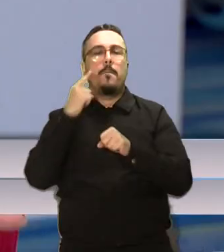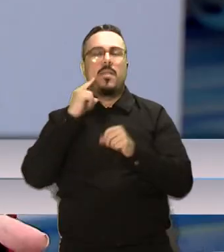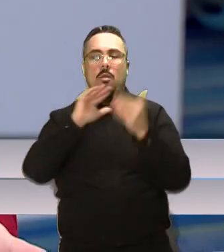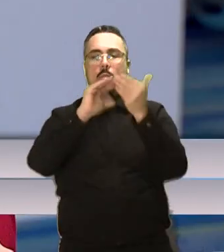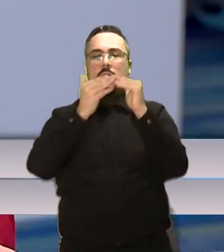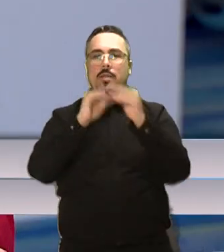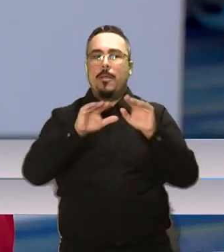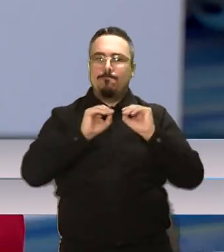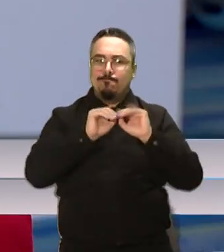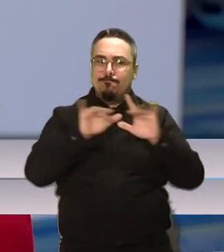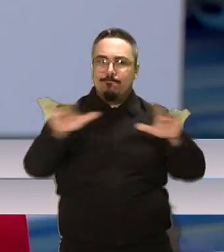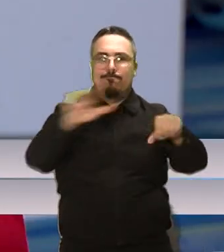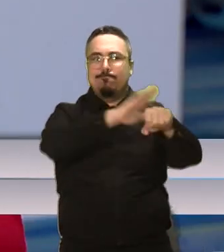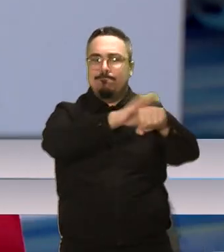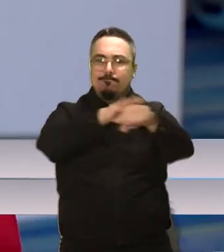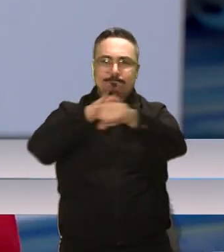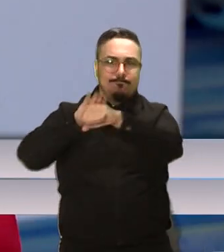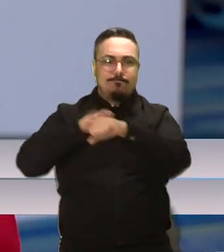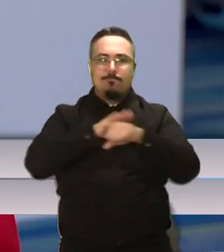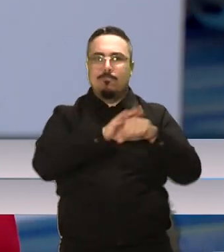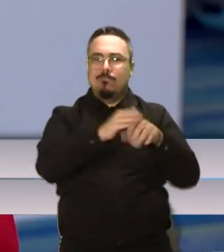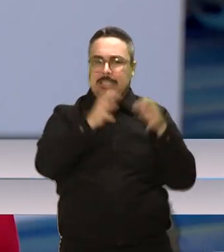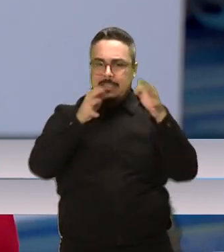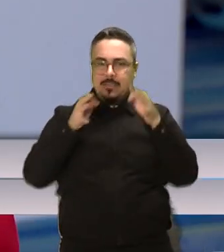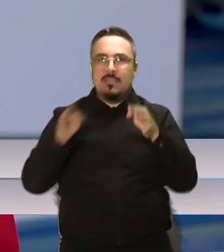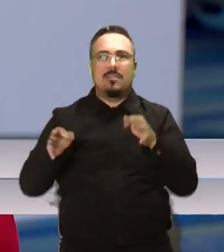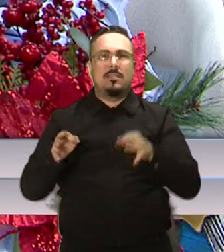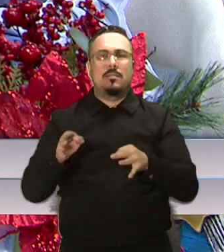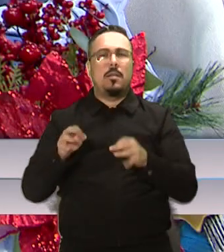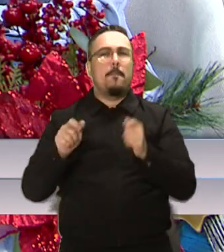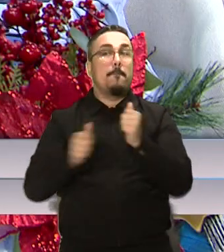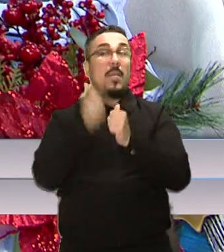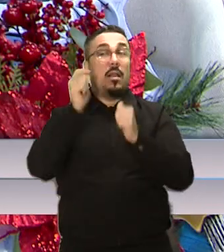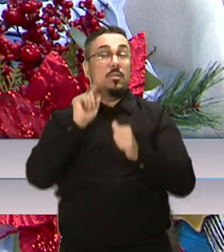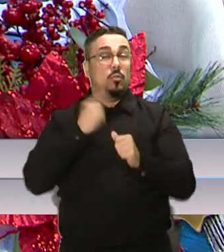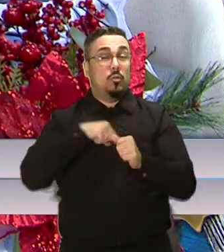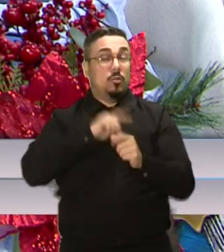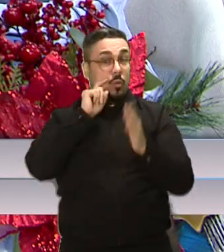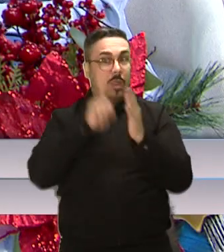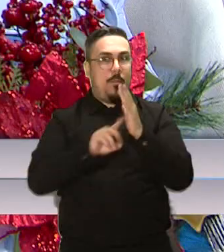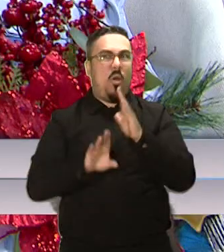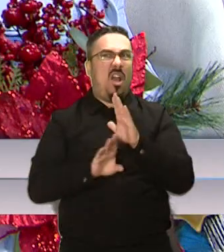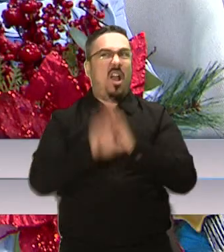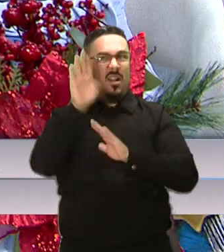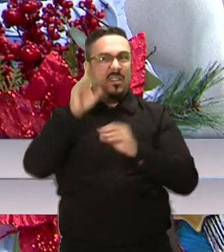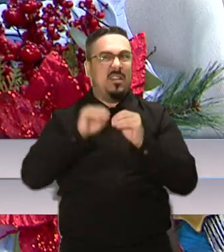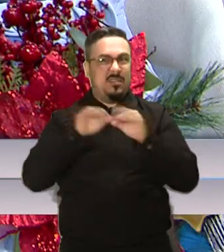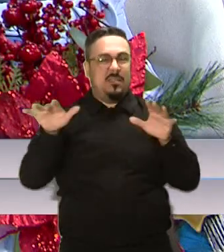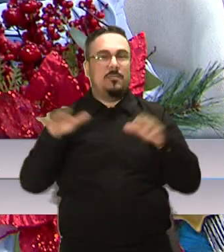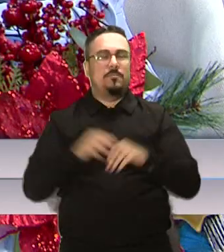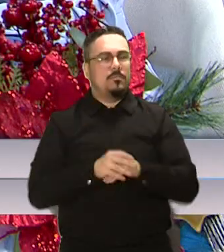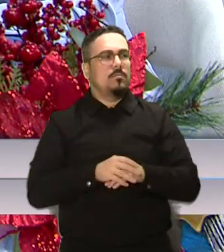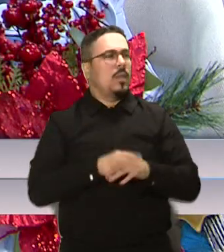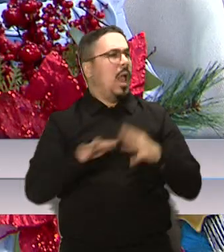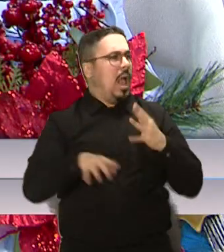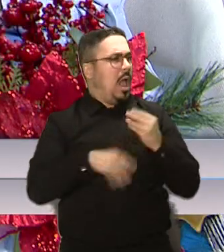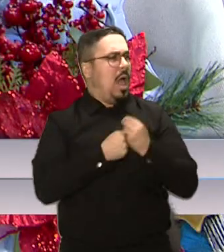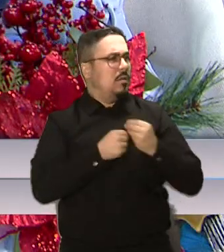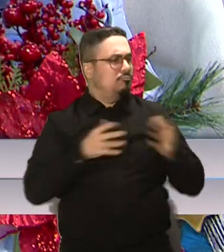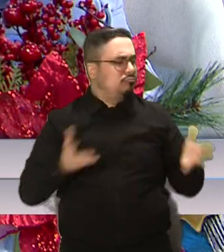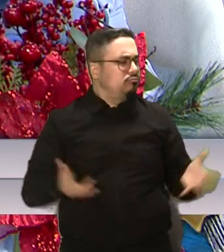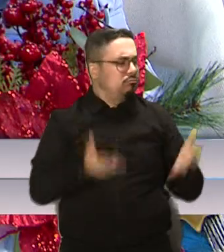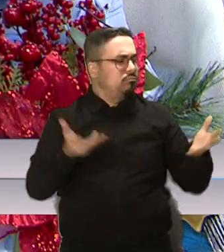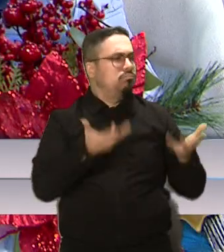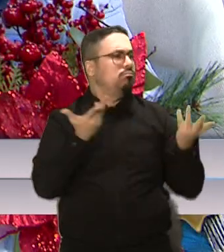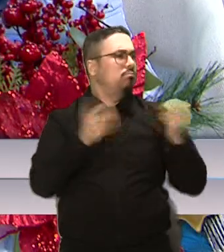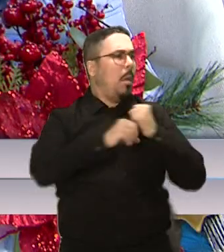equipos están en las comunidades, particularmente en esas donde estamos viendo actividades viene acompañado también de alguna promoción mediática para que la gente,